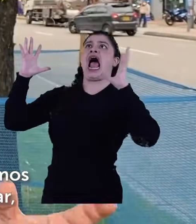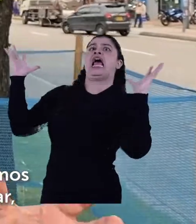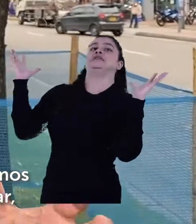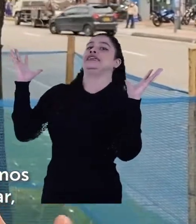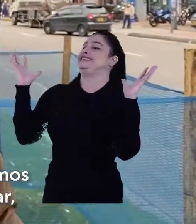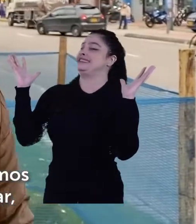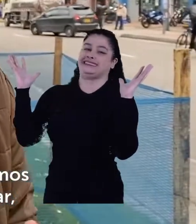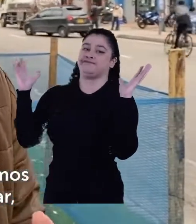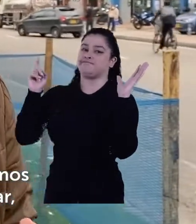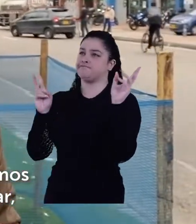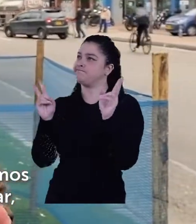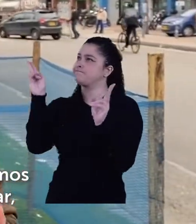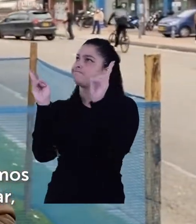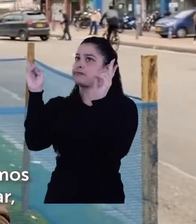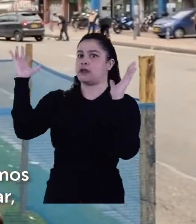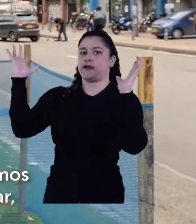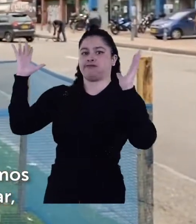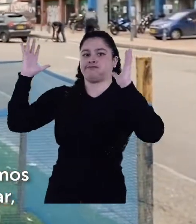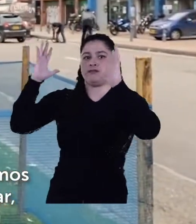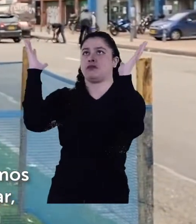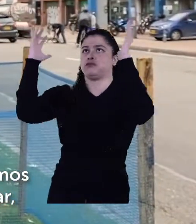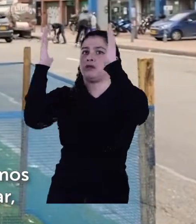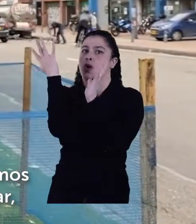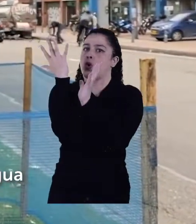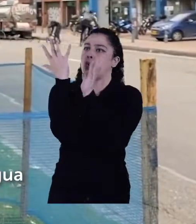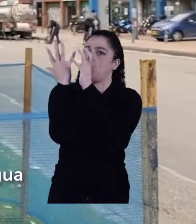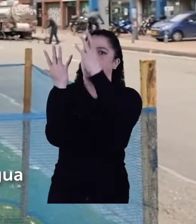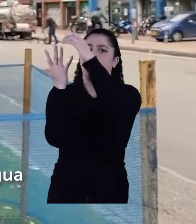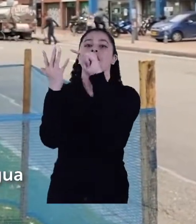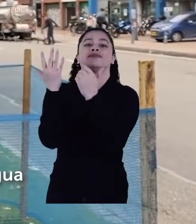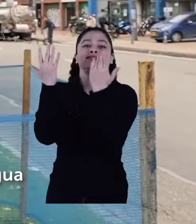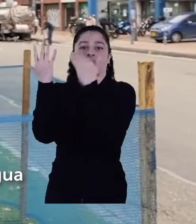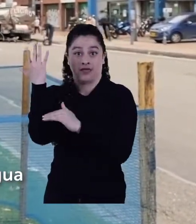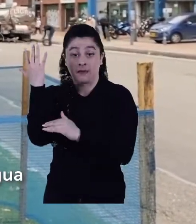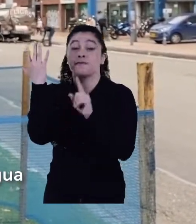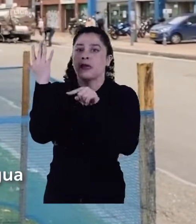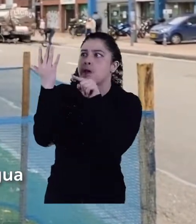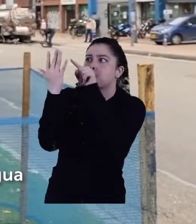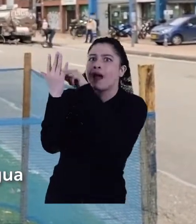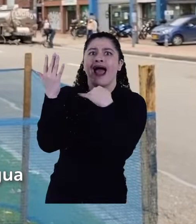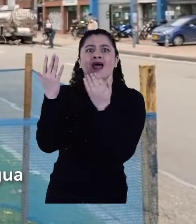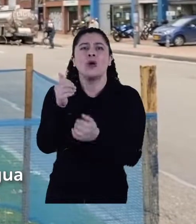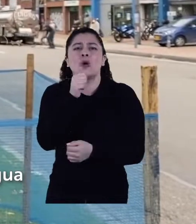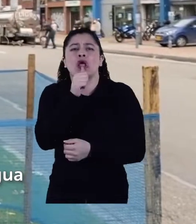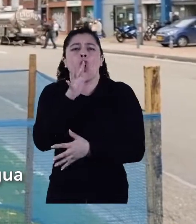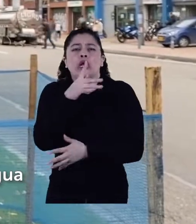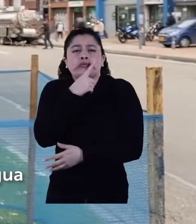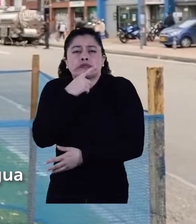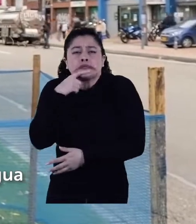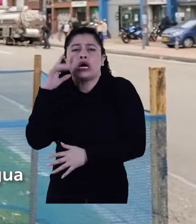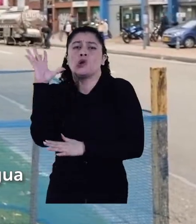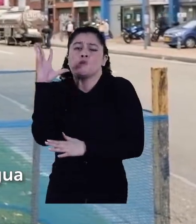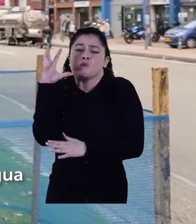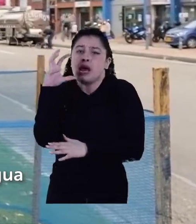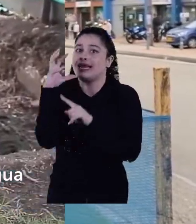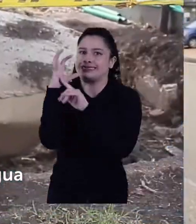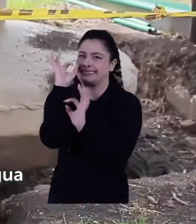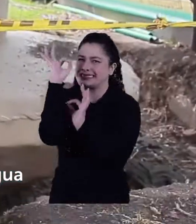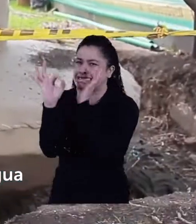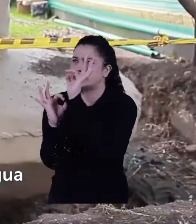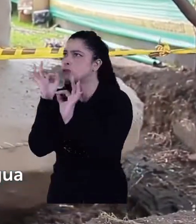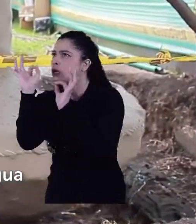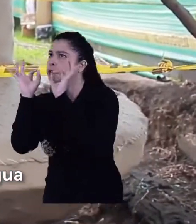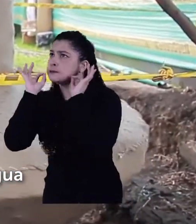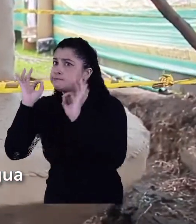necesitamos dimensionarlo para poderlo transportar y por otro lado reducir la pérdida de agua o que el arbolito no